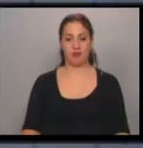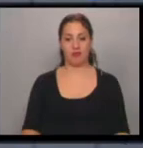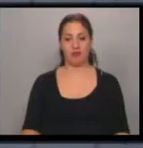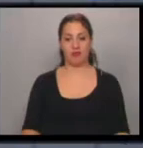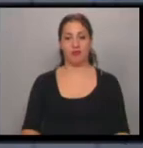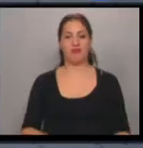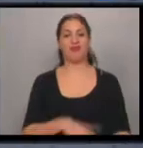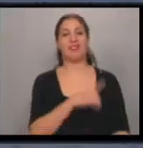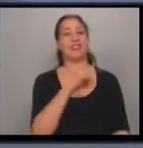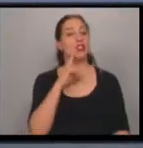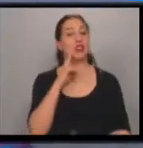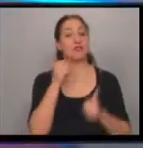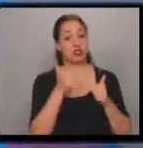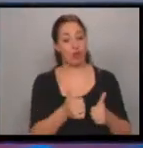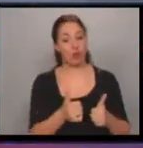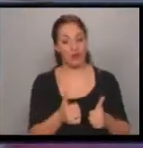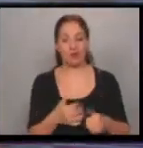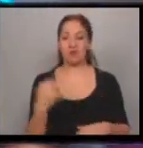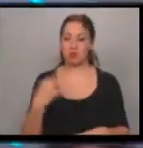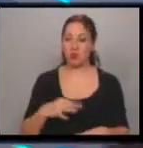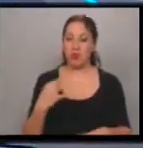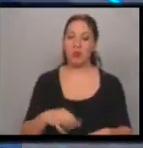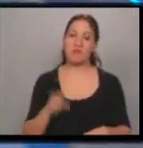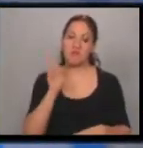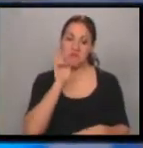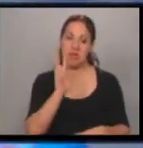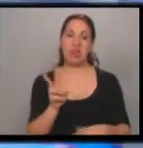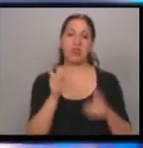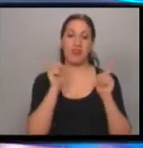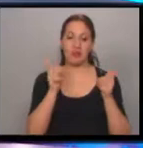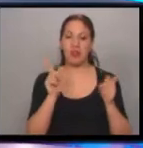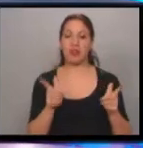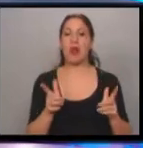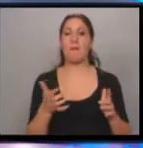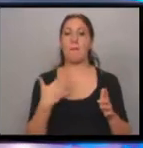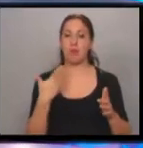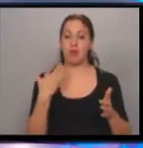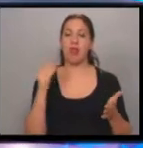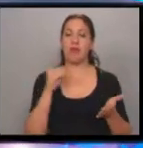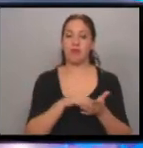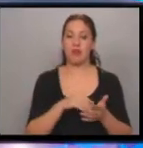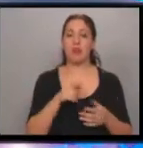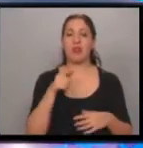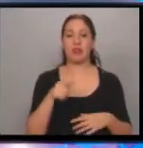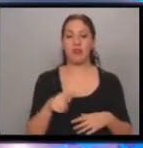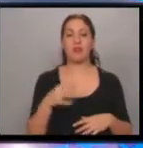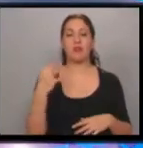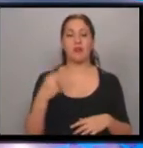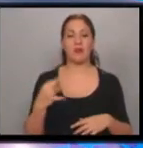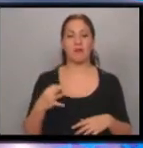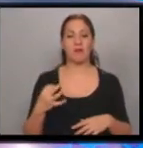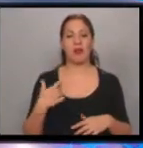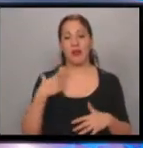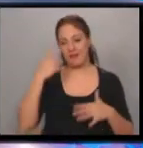Tito Garabal, ¿todo bien? Muy bien, escuchándolos, disfrutando. ¿Me permites un agregado? El señor Arejo no es cerrado, es un hombre de convicciones